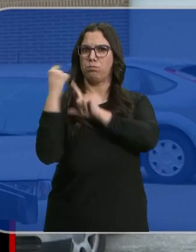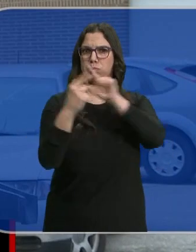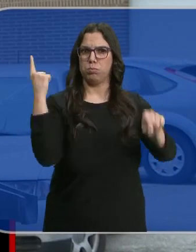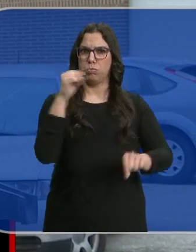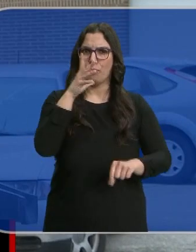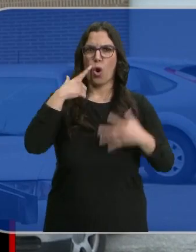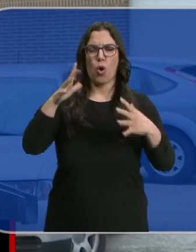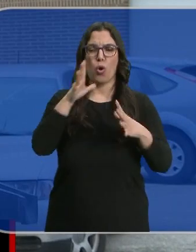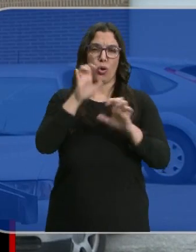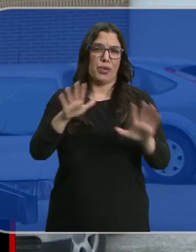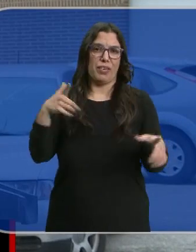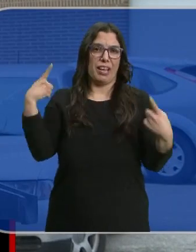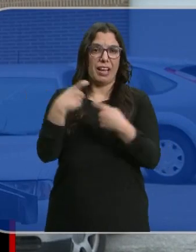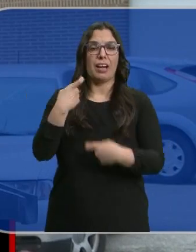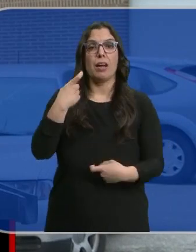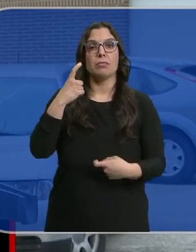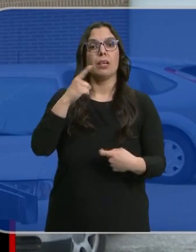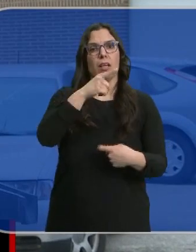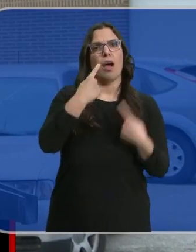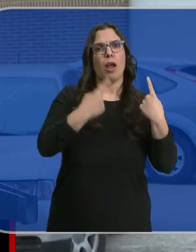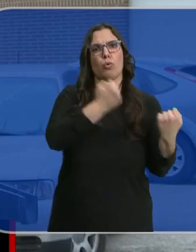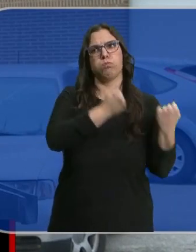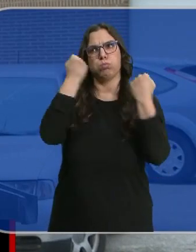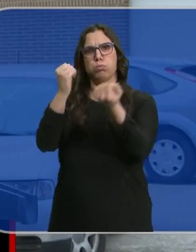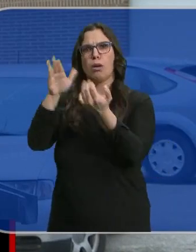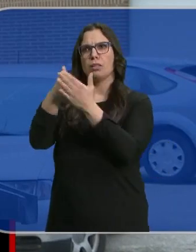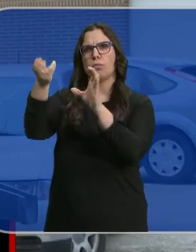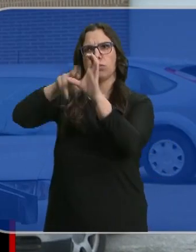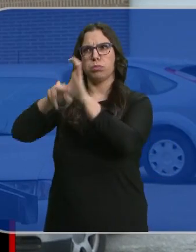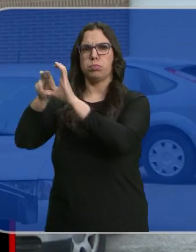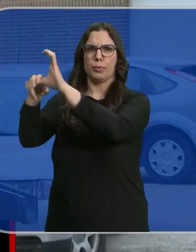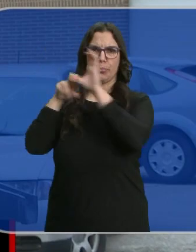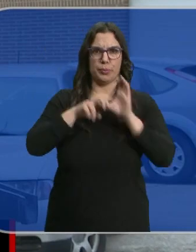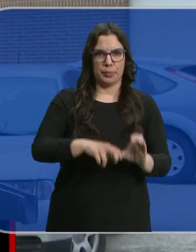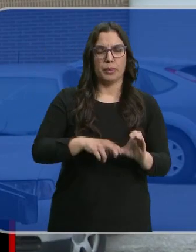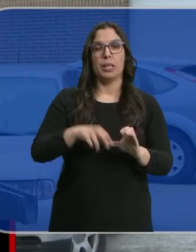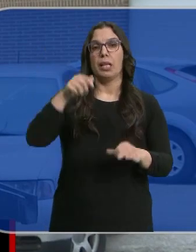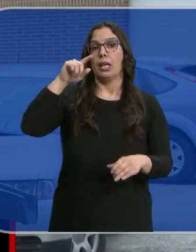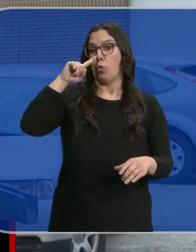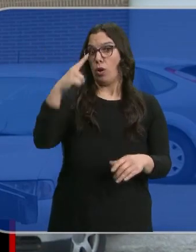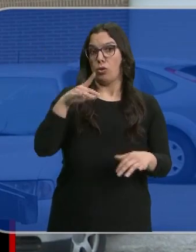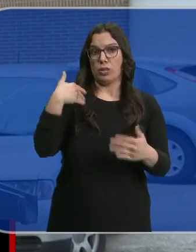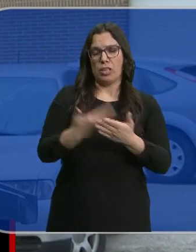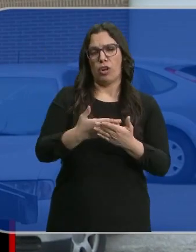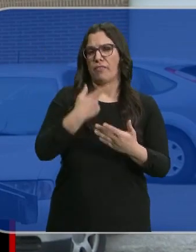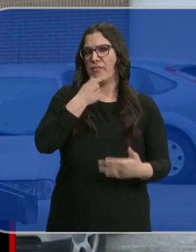del horror de la guerra e incluso fueron hasta allí a buscarlos. Reconocen que este último año no ha sido nada fácil.